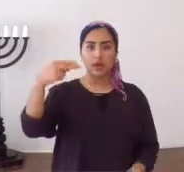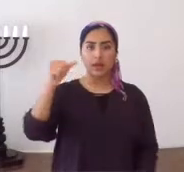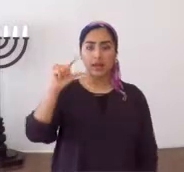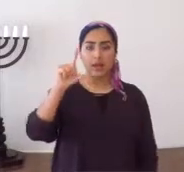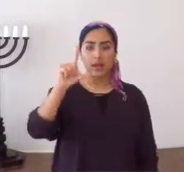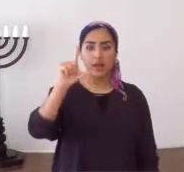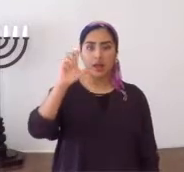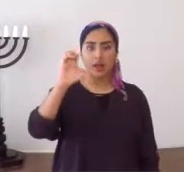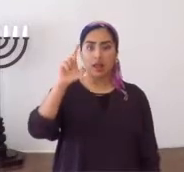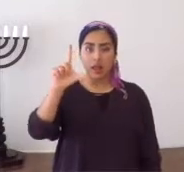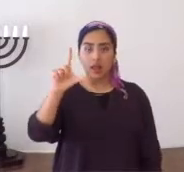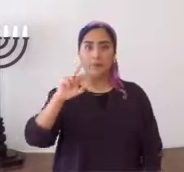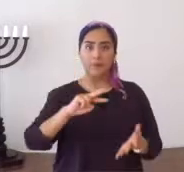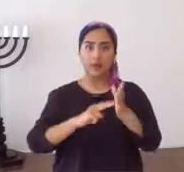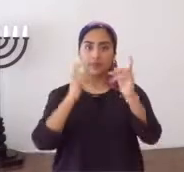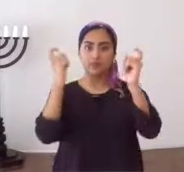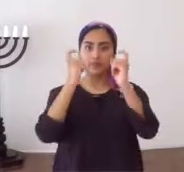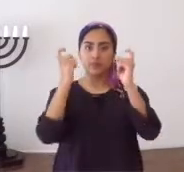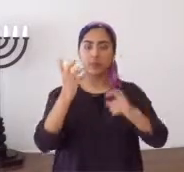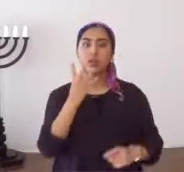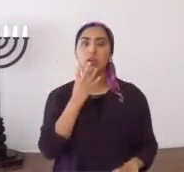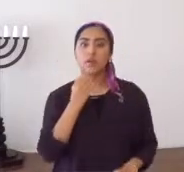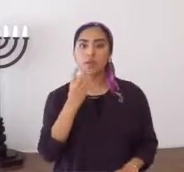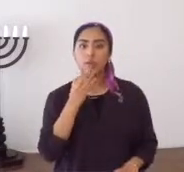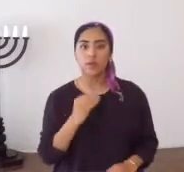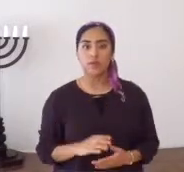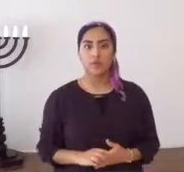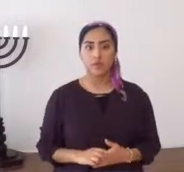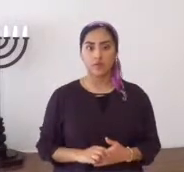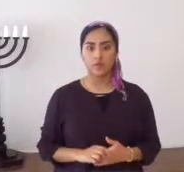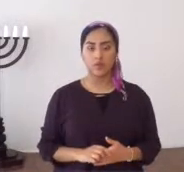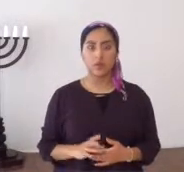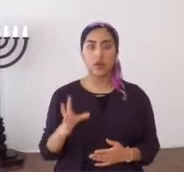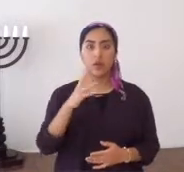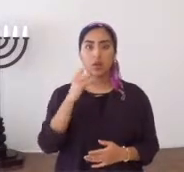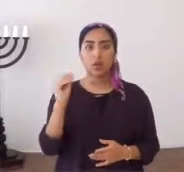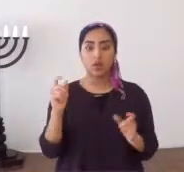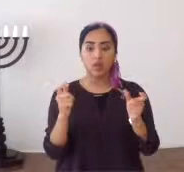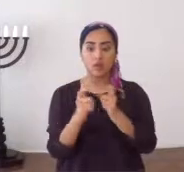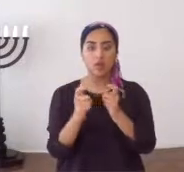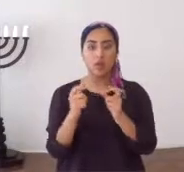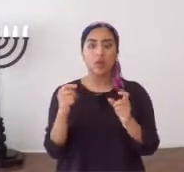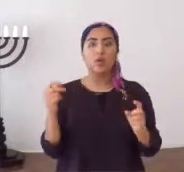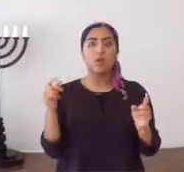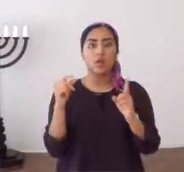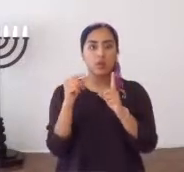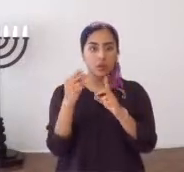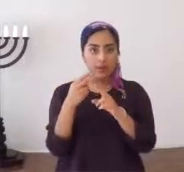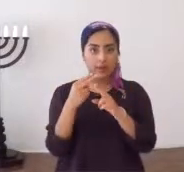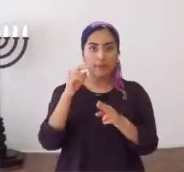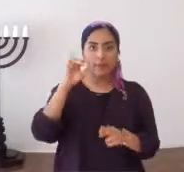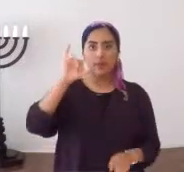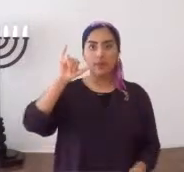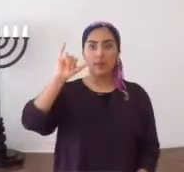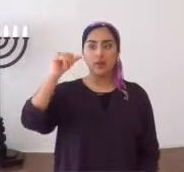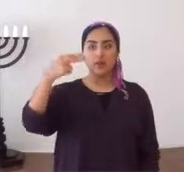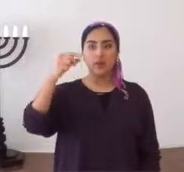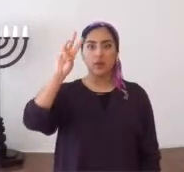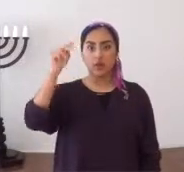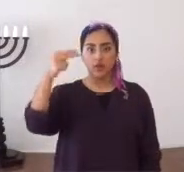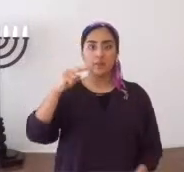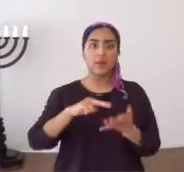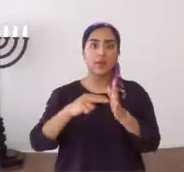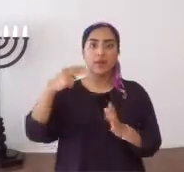Halel es exaltación, exaltación en hebreo. Y la abreviación del nombre Yahshua,